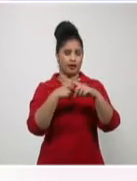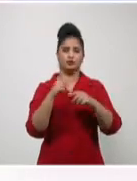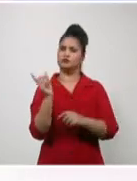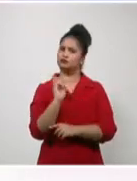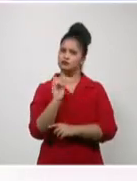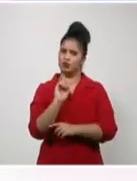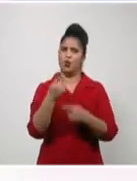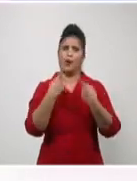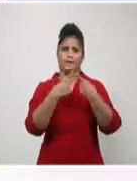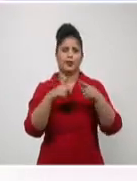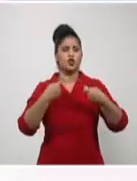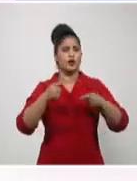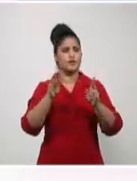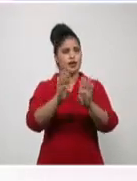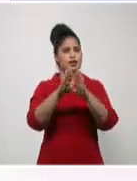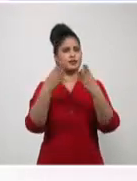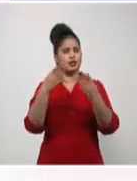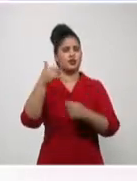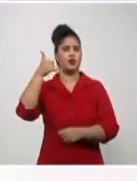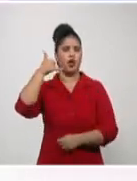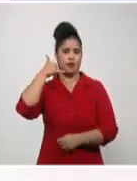encendidos o estar conectado a una red Wi-Fi.